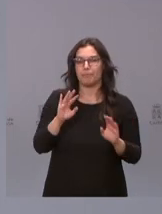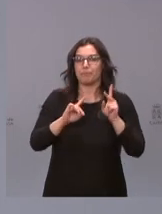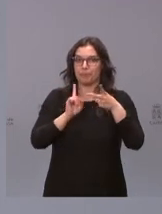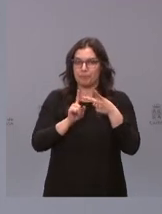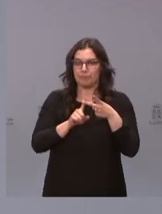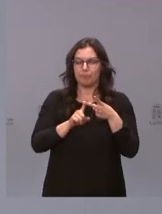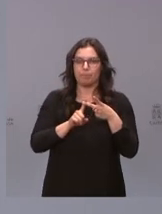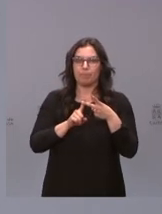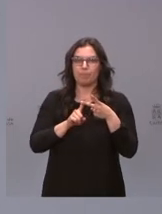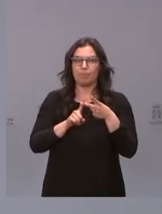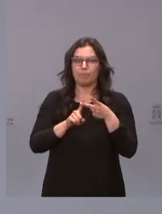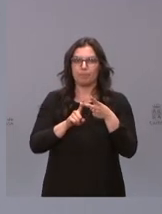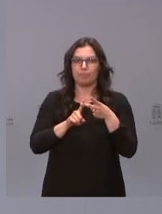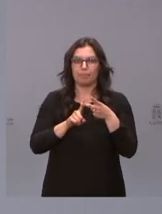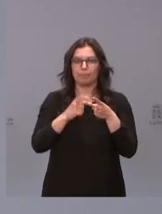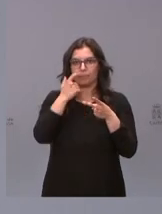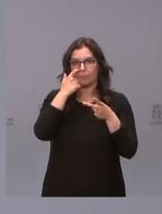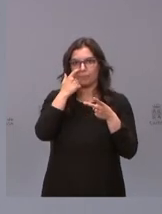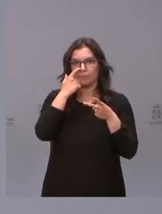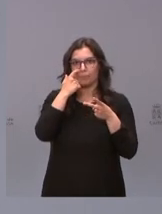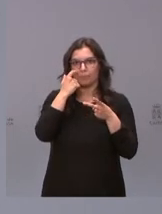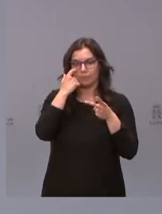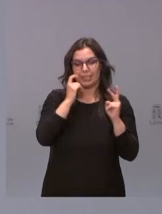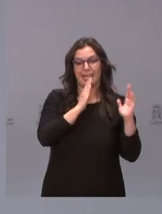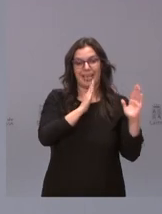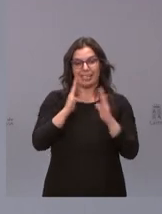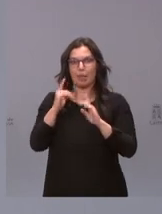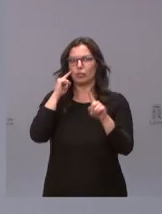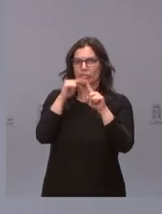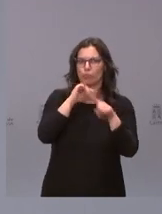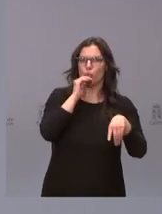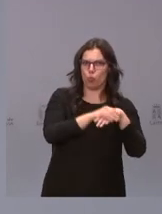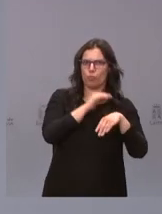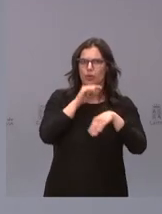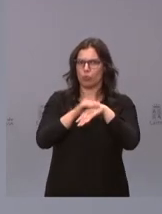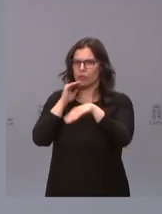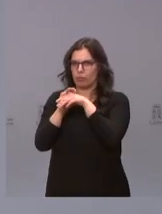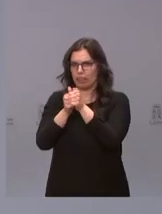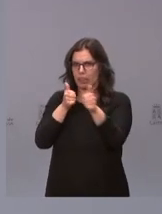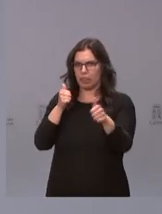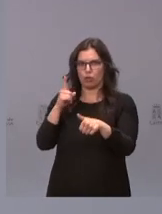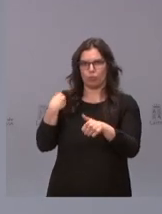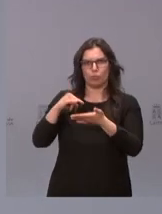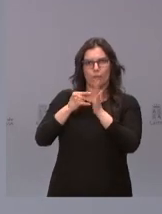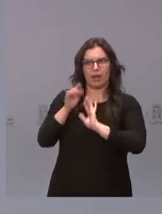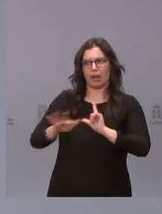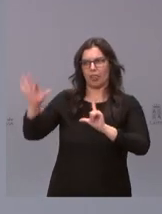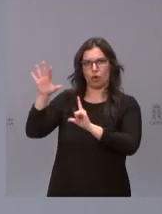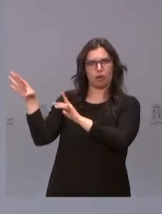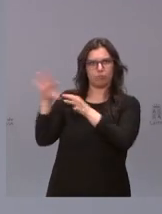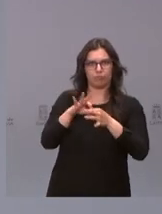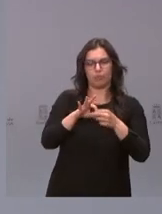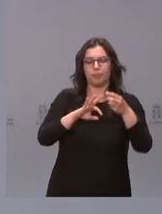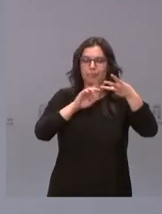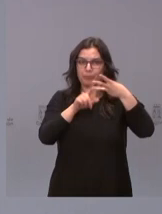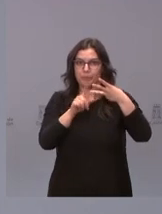lugar estamos cumpliendo las etapas y los objetivos marcados por el Plan Nacional de Vacunación y en tercer lugar